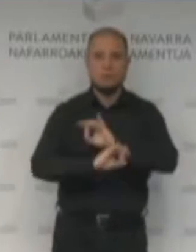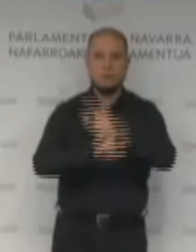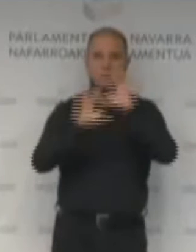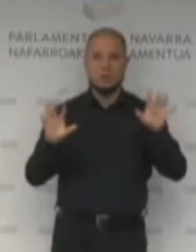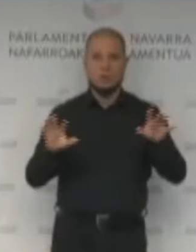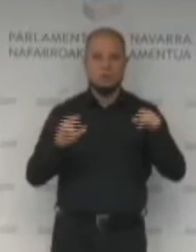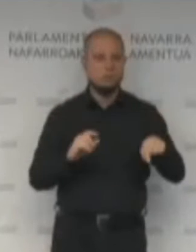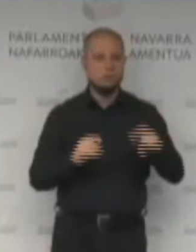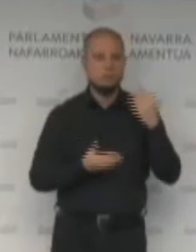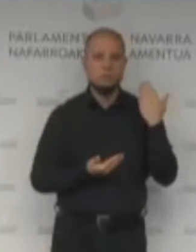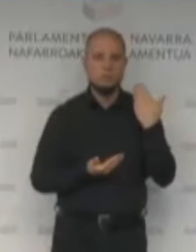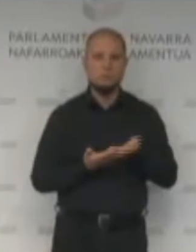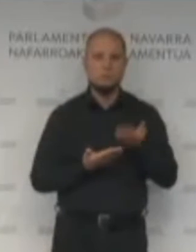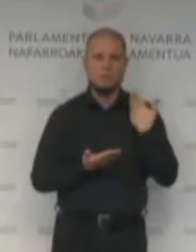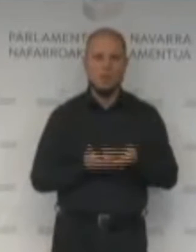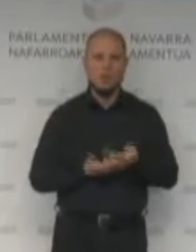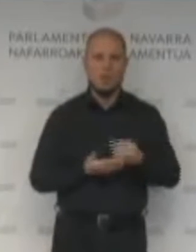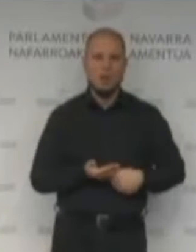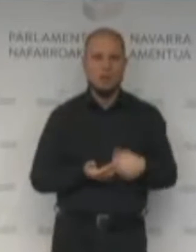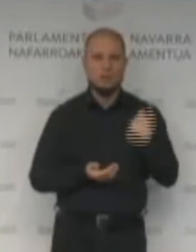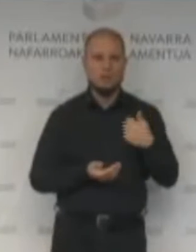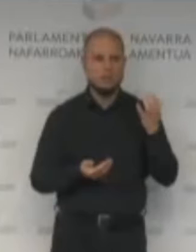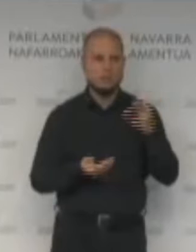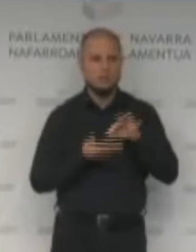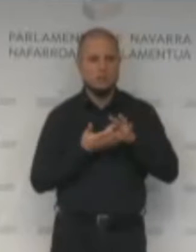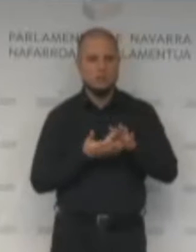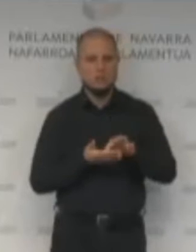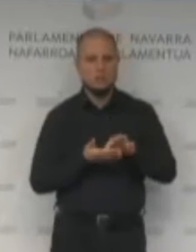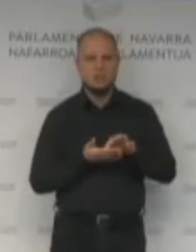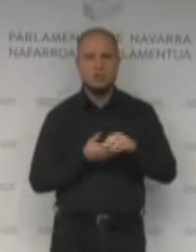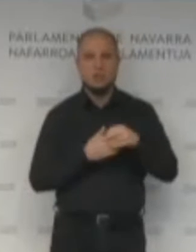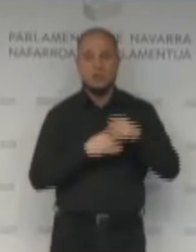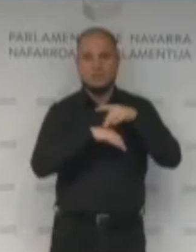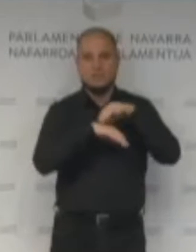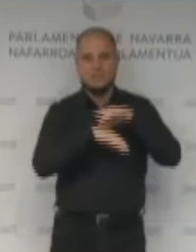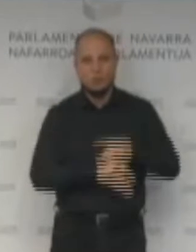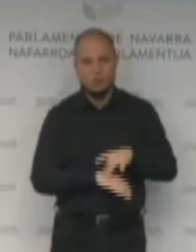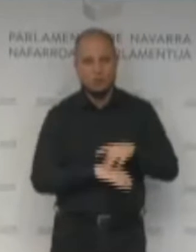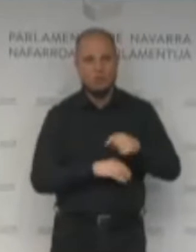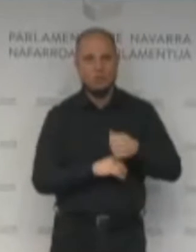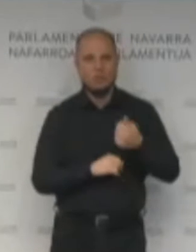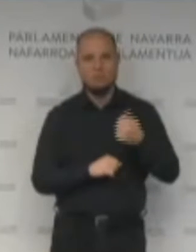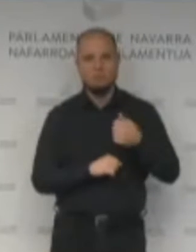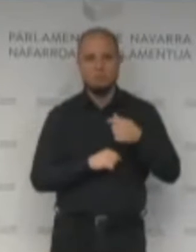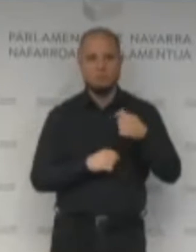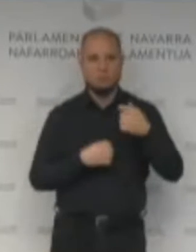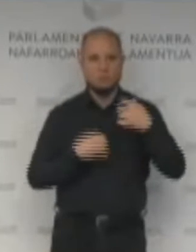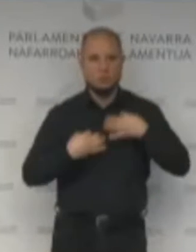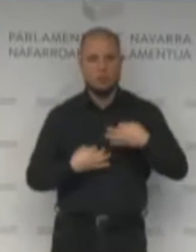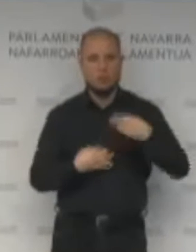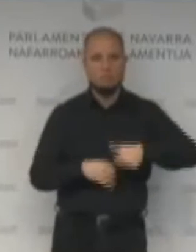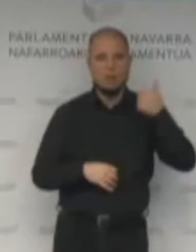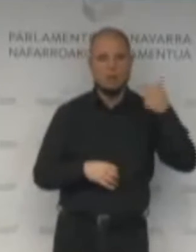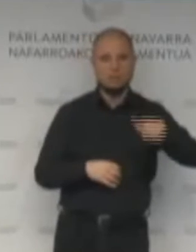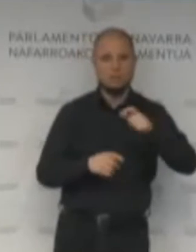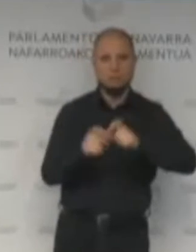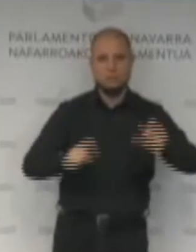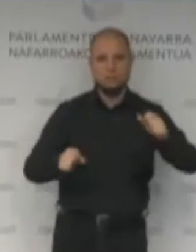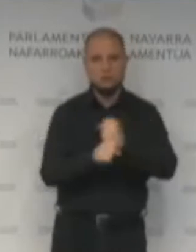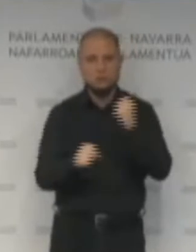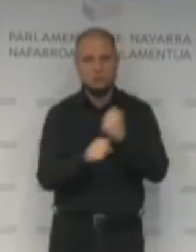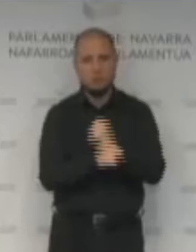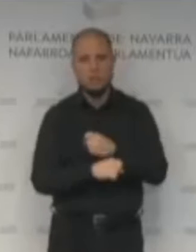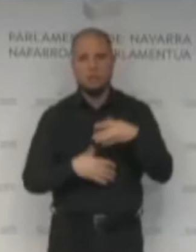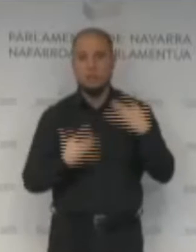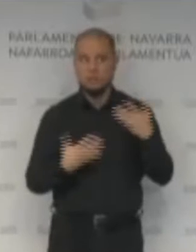garantías, de un mayor nivel de seguridad también a las trabajadoras y a los trabajadores del sector y ya solo